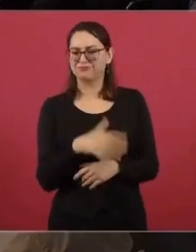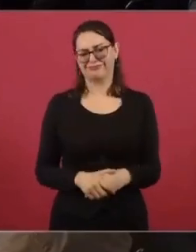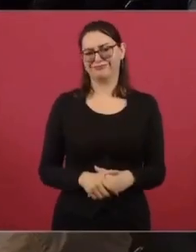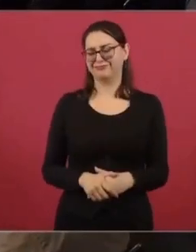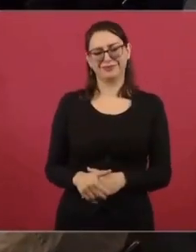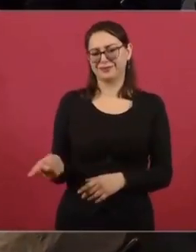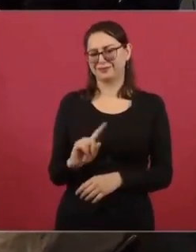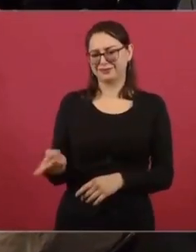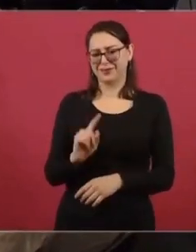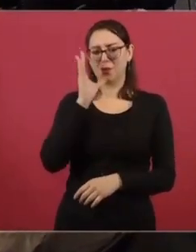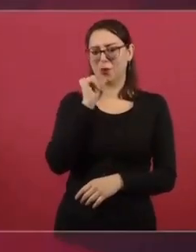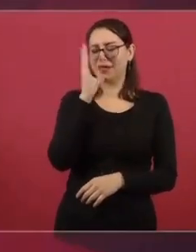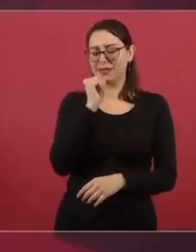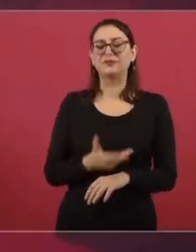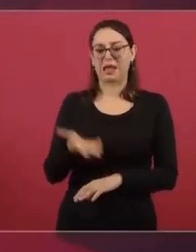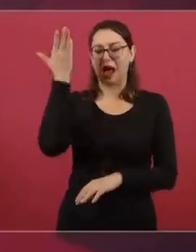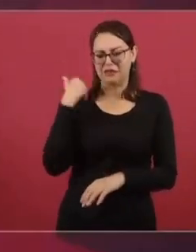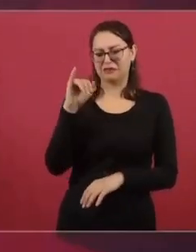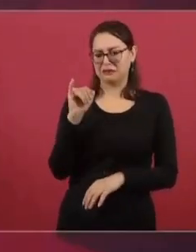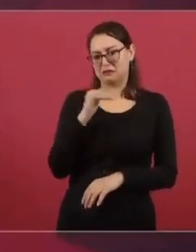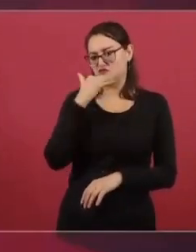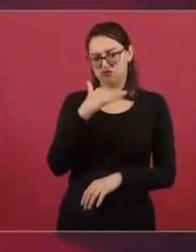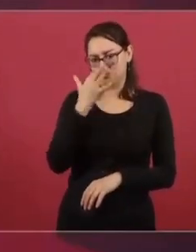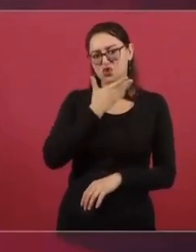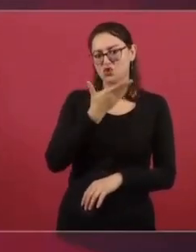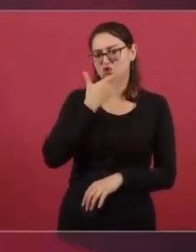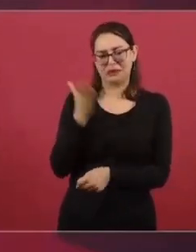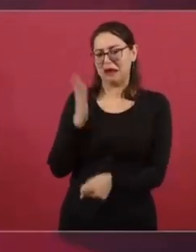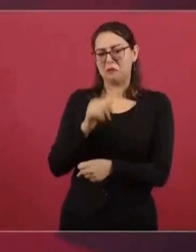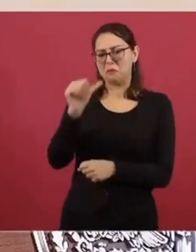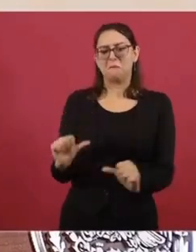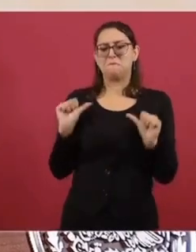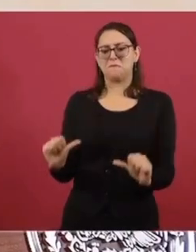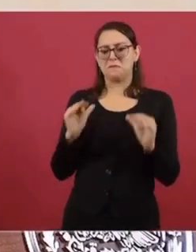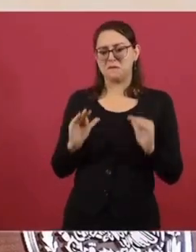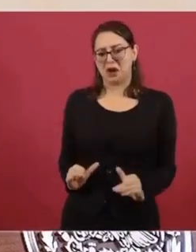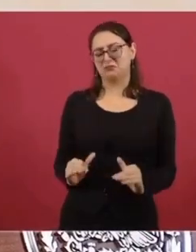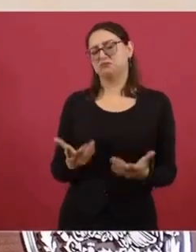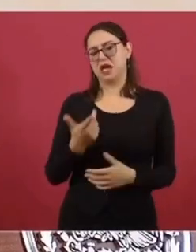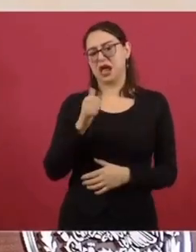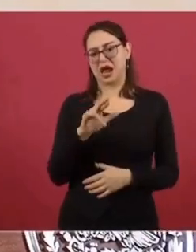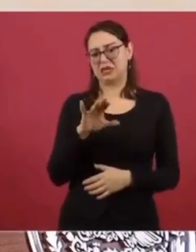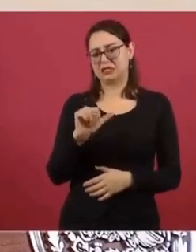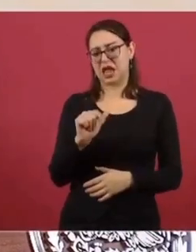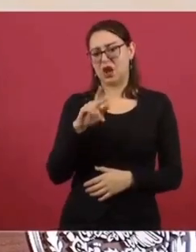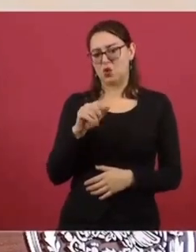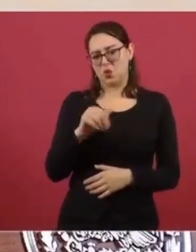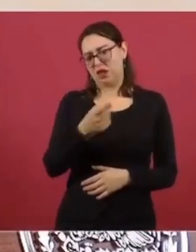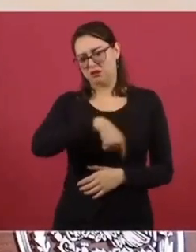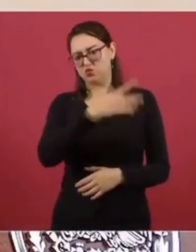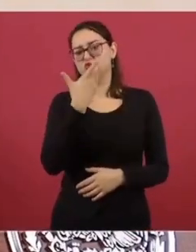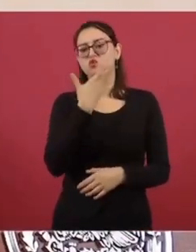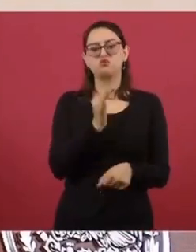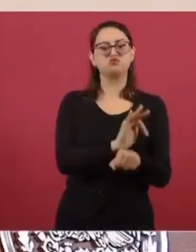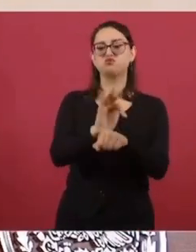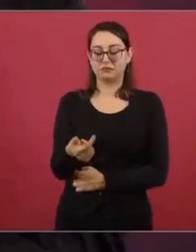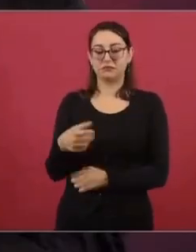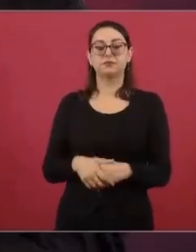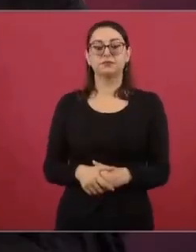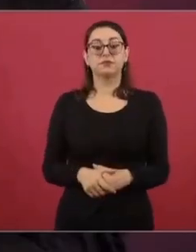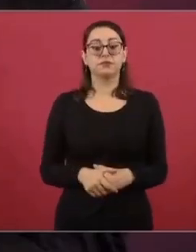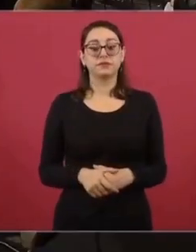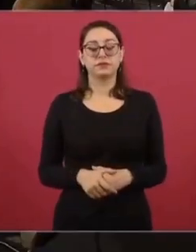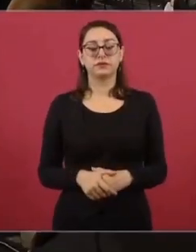contaminación, eso era cuando había corrupción y había impunidad, cuando estaba García Luna y los demás, ahora no